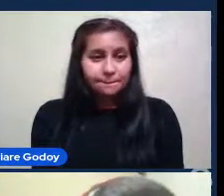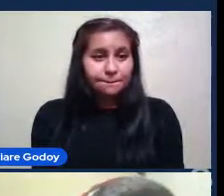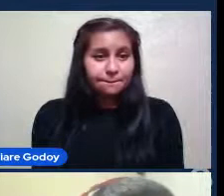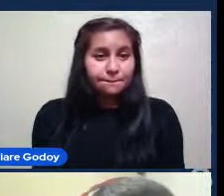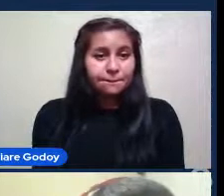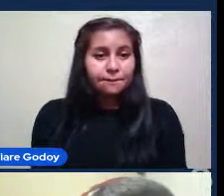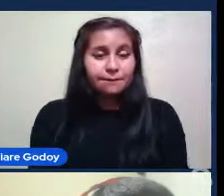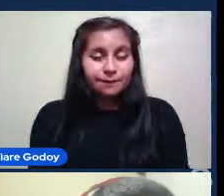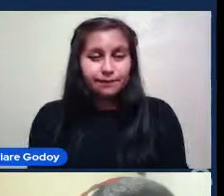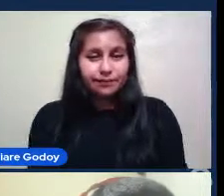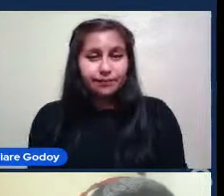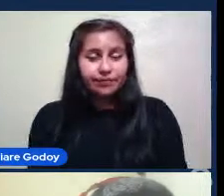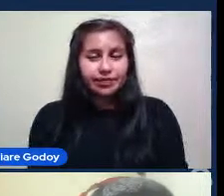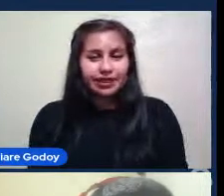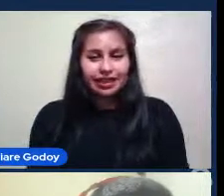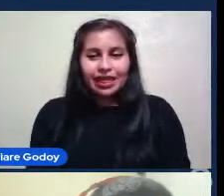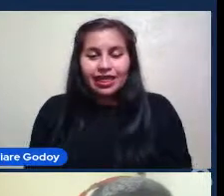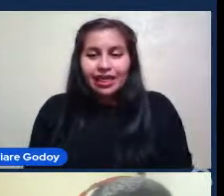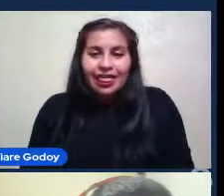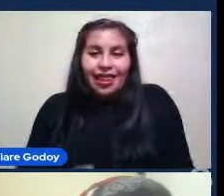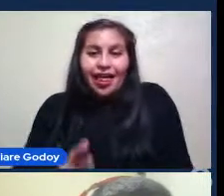Esperemos entonces Su respuesta